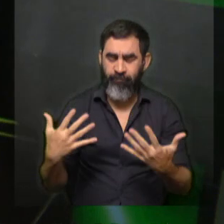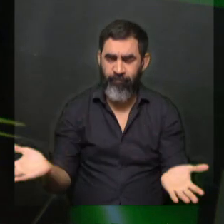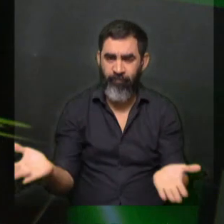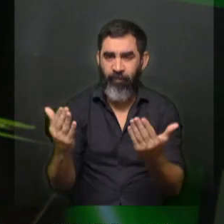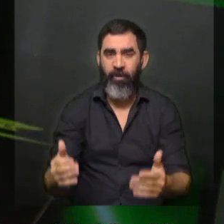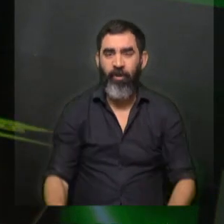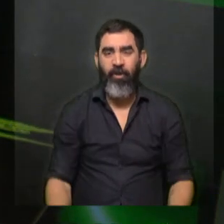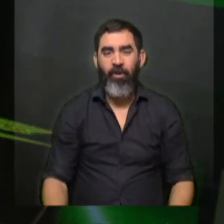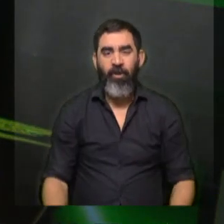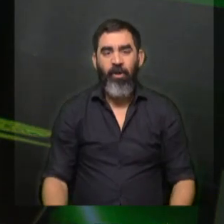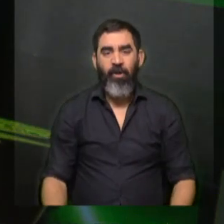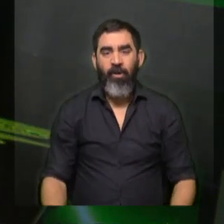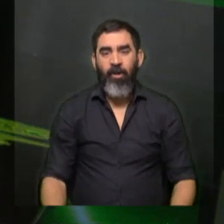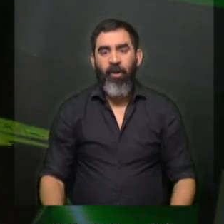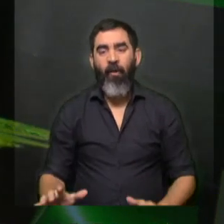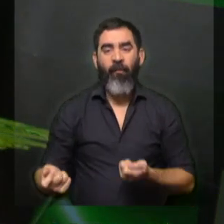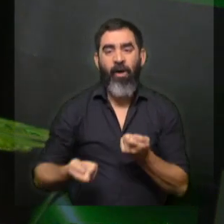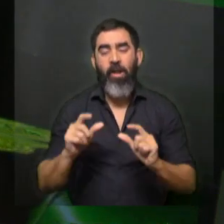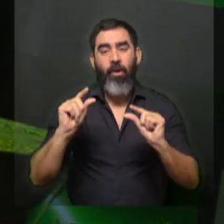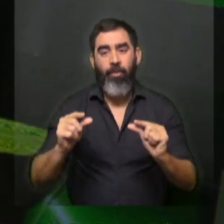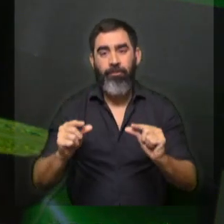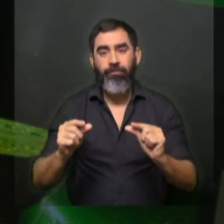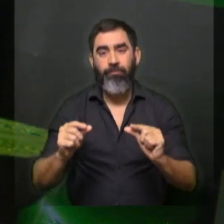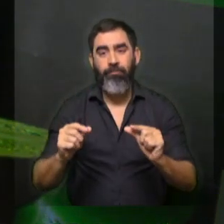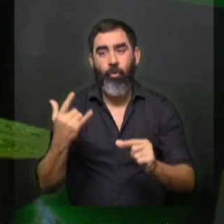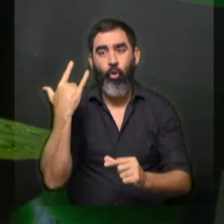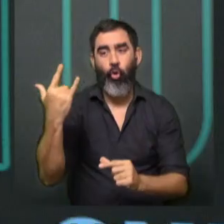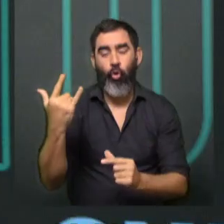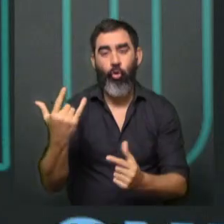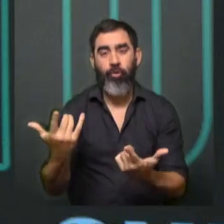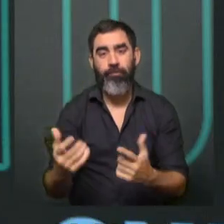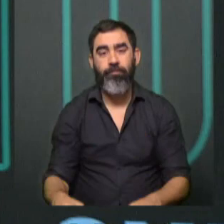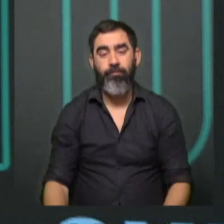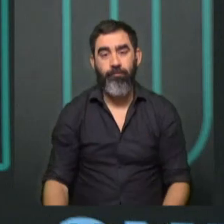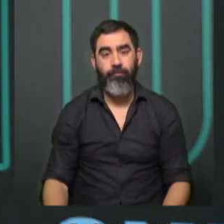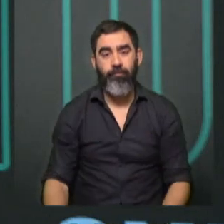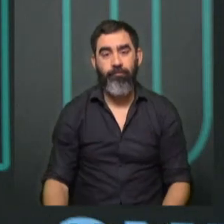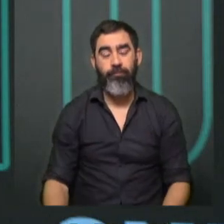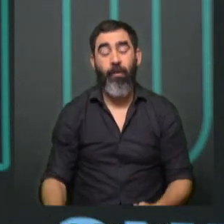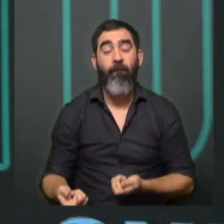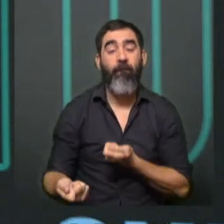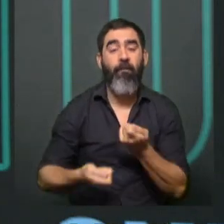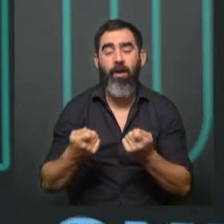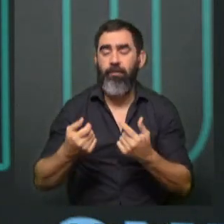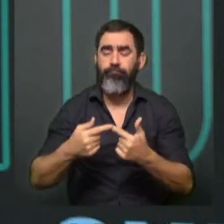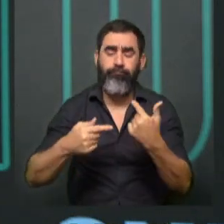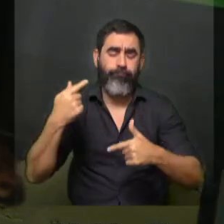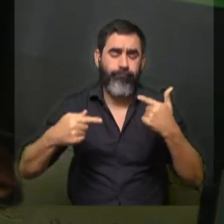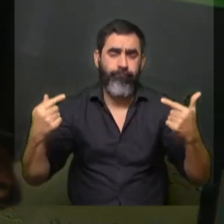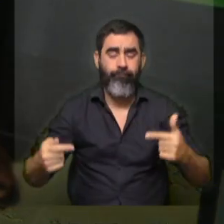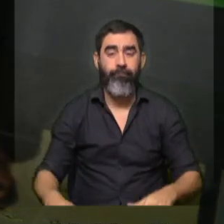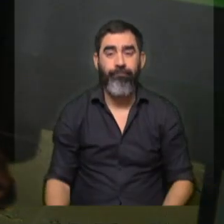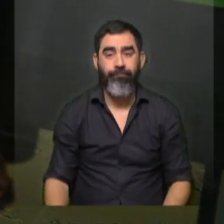Caravaggio. No me veo. Usted baila poco en los conceptos de Troc y Ben Garando, o todos pueden bailar. Ya no, ya no. Y el baile es muy amplio, o sea, la danza